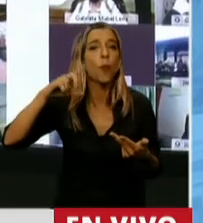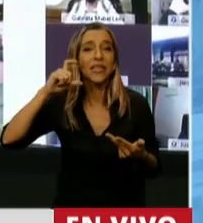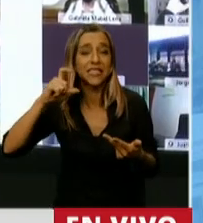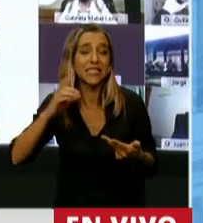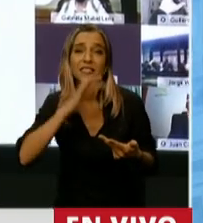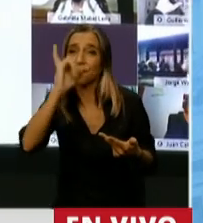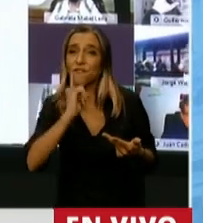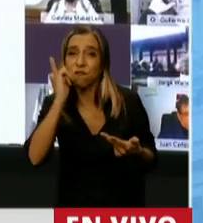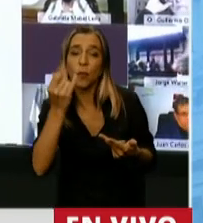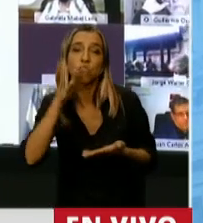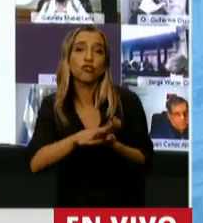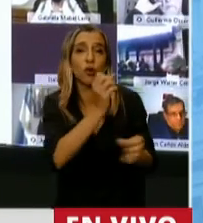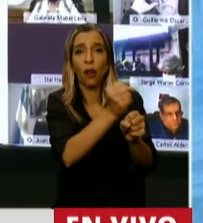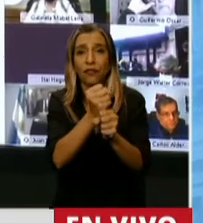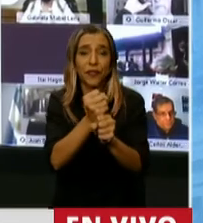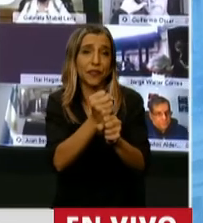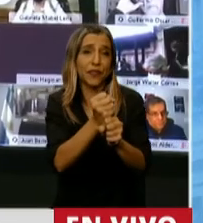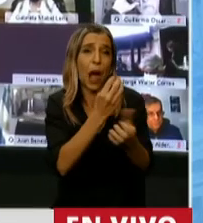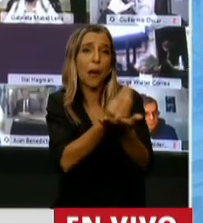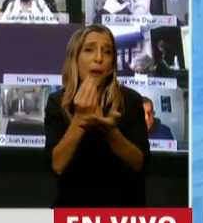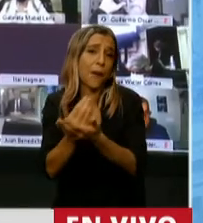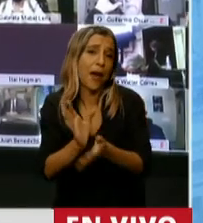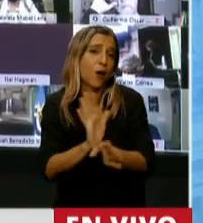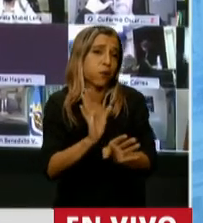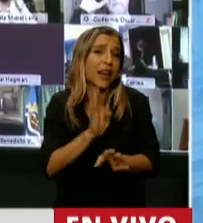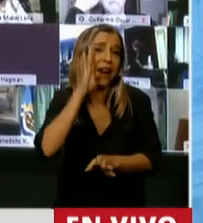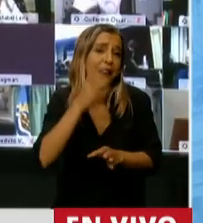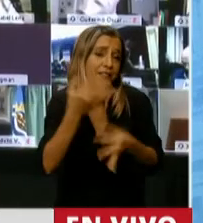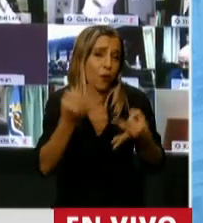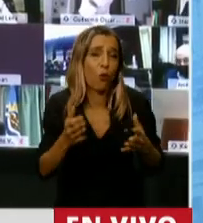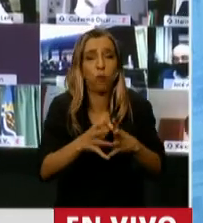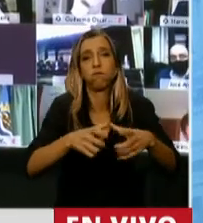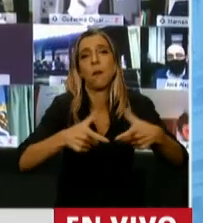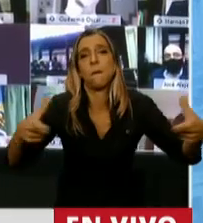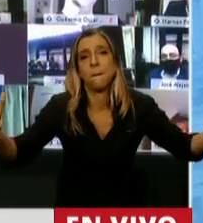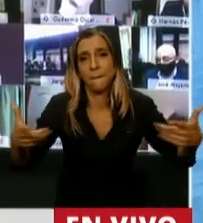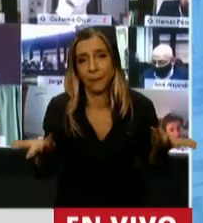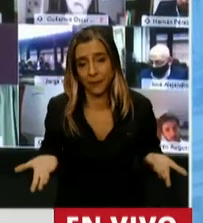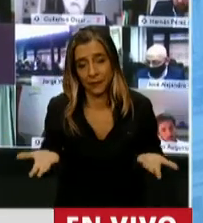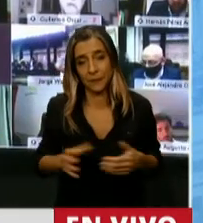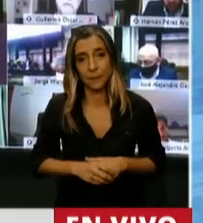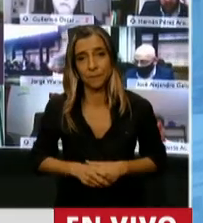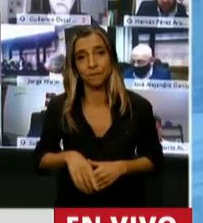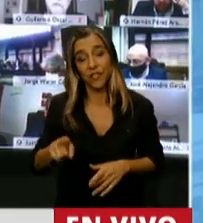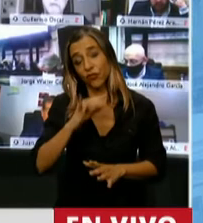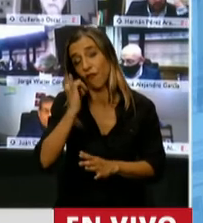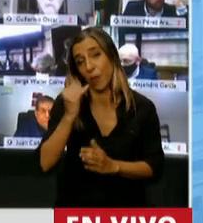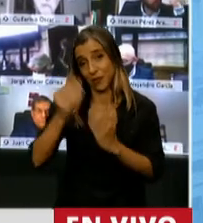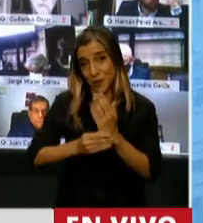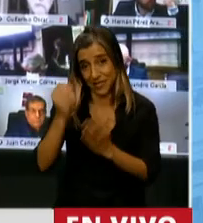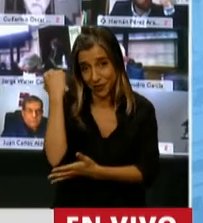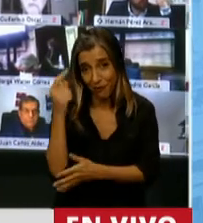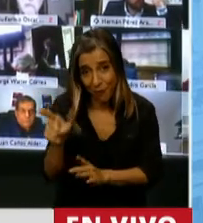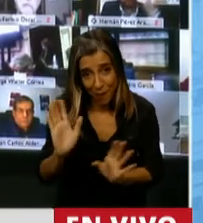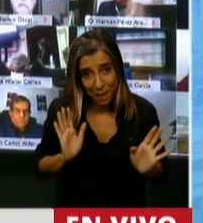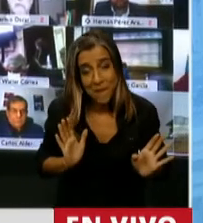recuperación del empleo formal inferior a lo estipulado por el Ministerio de Economía. Falta en